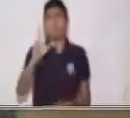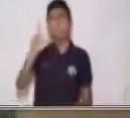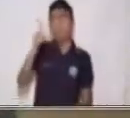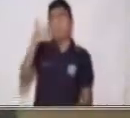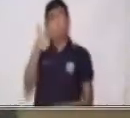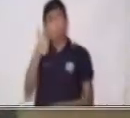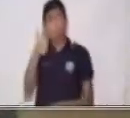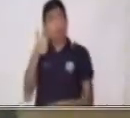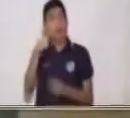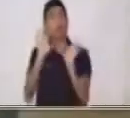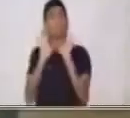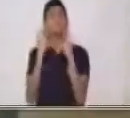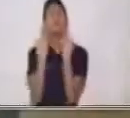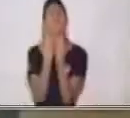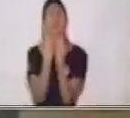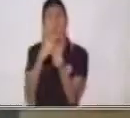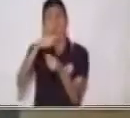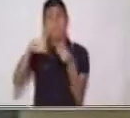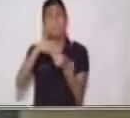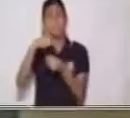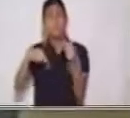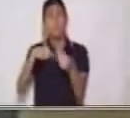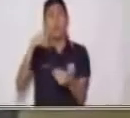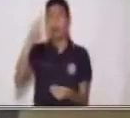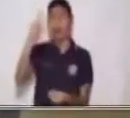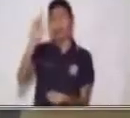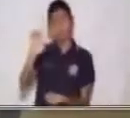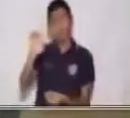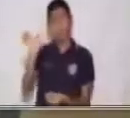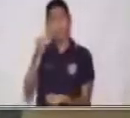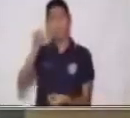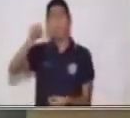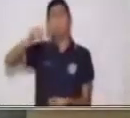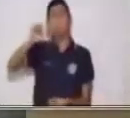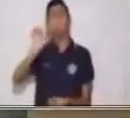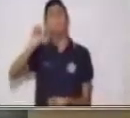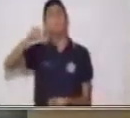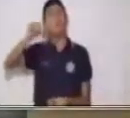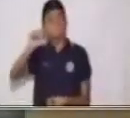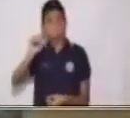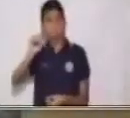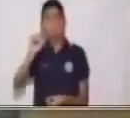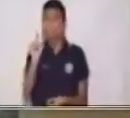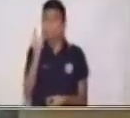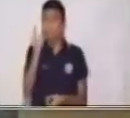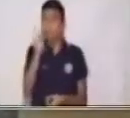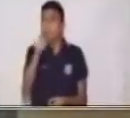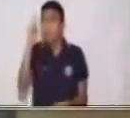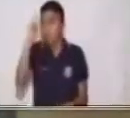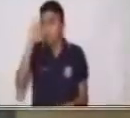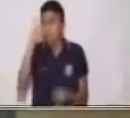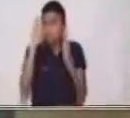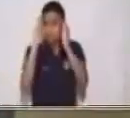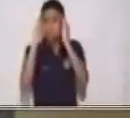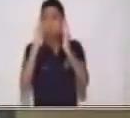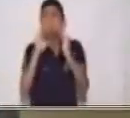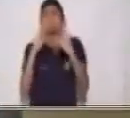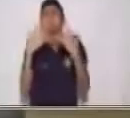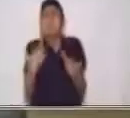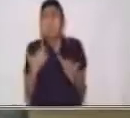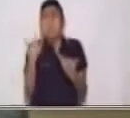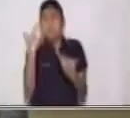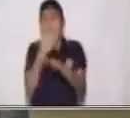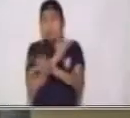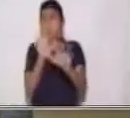familia de Memo. Muy bien. Esa es nuestra primera historia. Recuerden que tienen que poner mucha atención porque